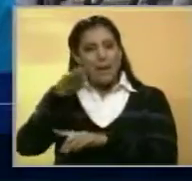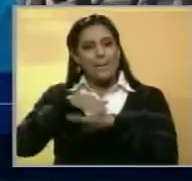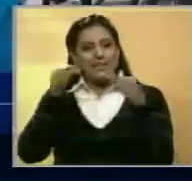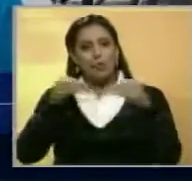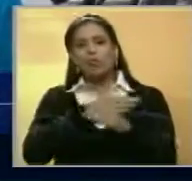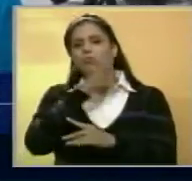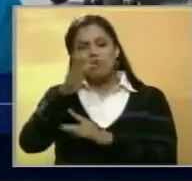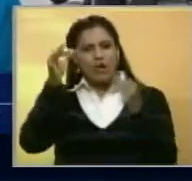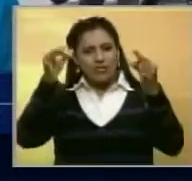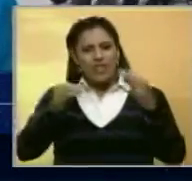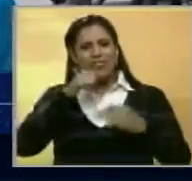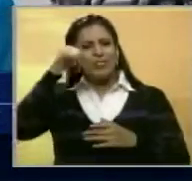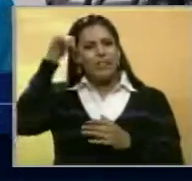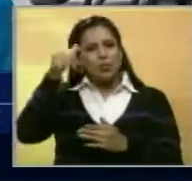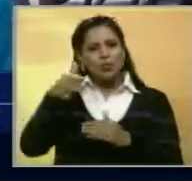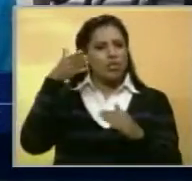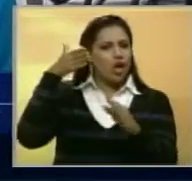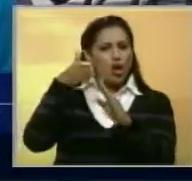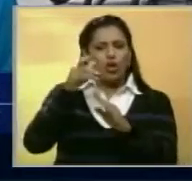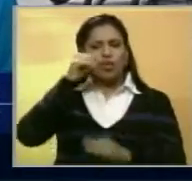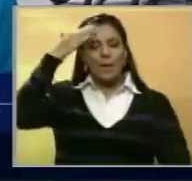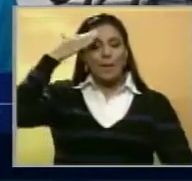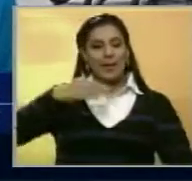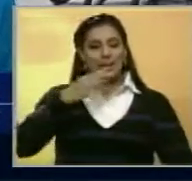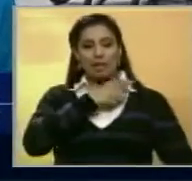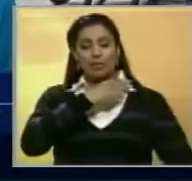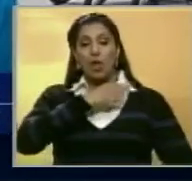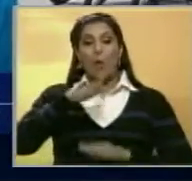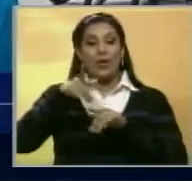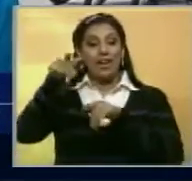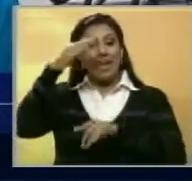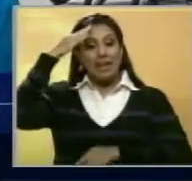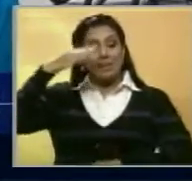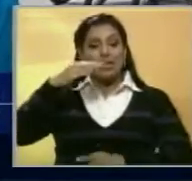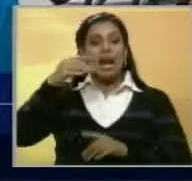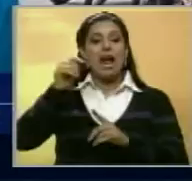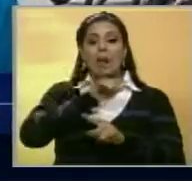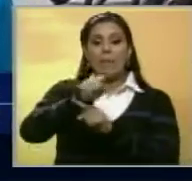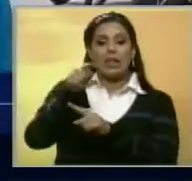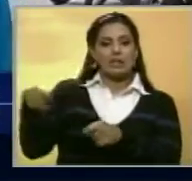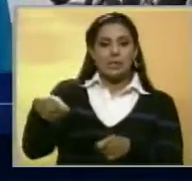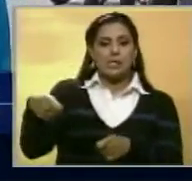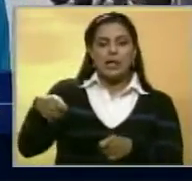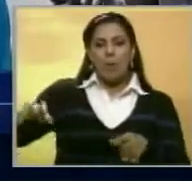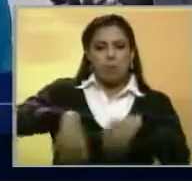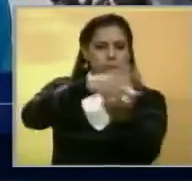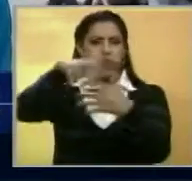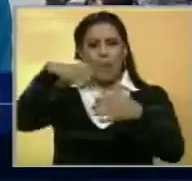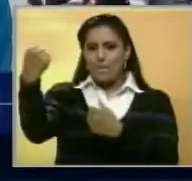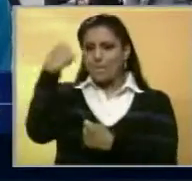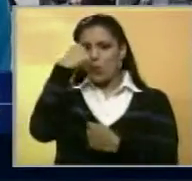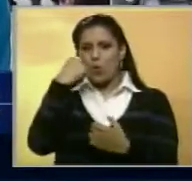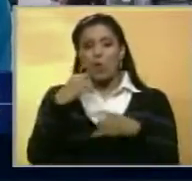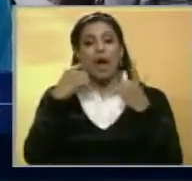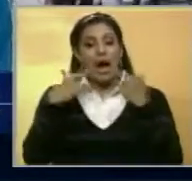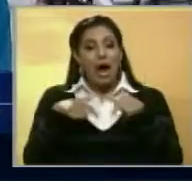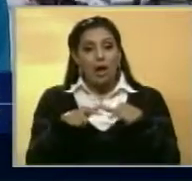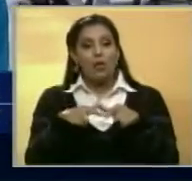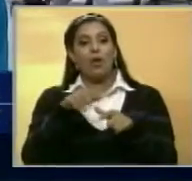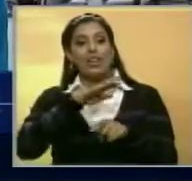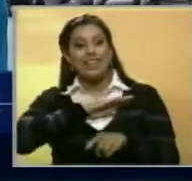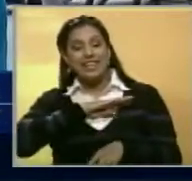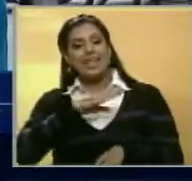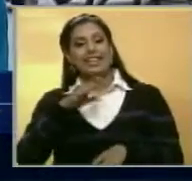a formalizar la denuncia en contra del general Fabio Zavarse por presunta violación a los derechos humanos. Julio Borges informó que dentro de las pruebas que consignó